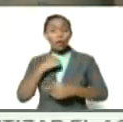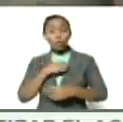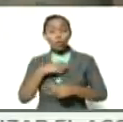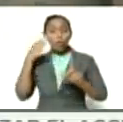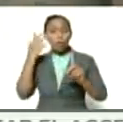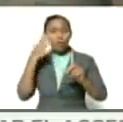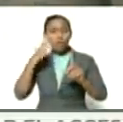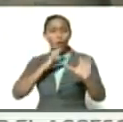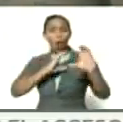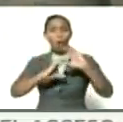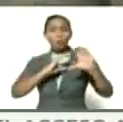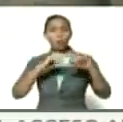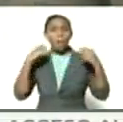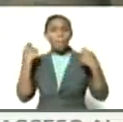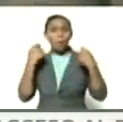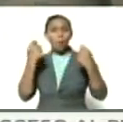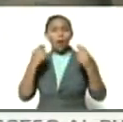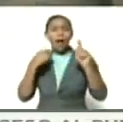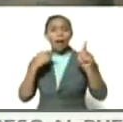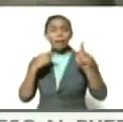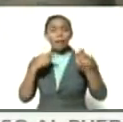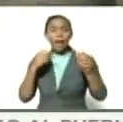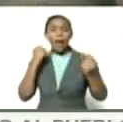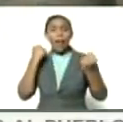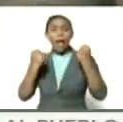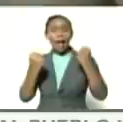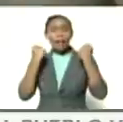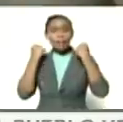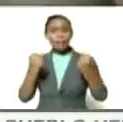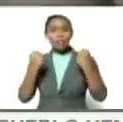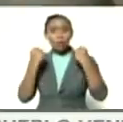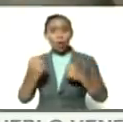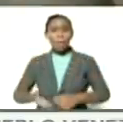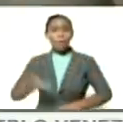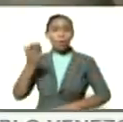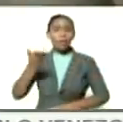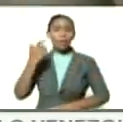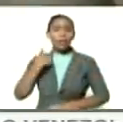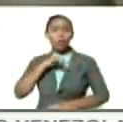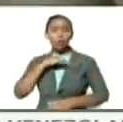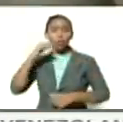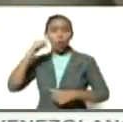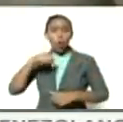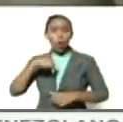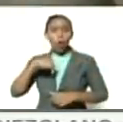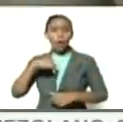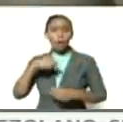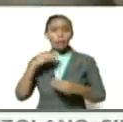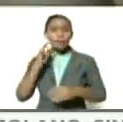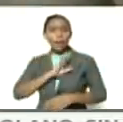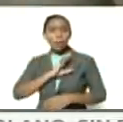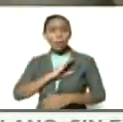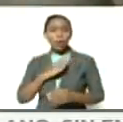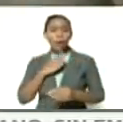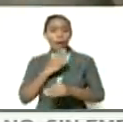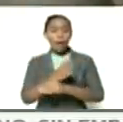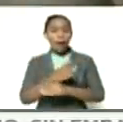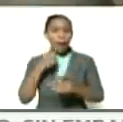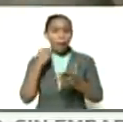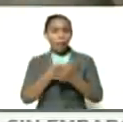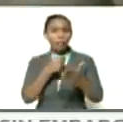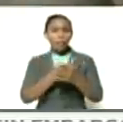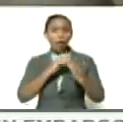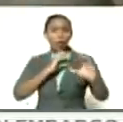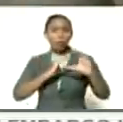formamos la comunicación popular ese es el ejercicio más importante que tenemos hoy día porque tenemos que ir a la batalla comunicacional